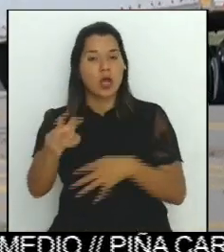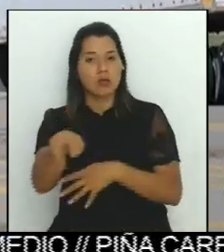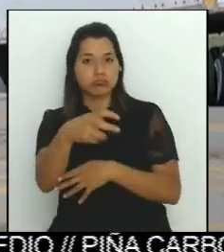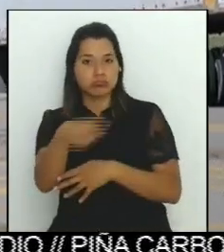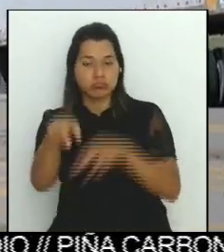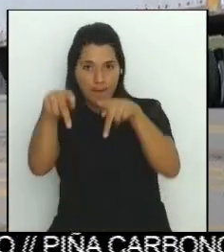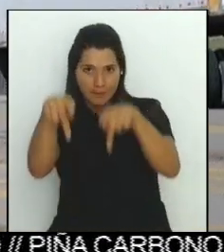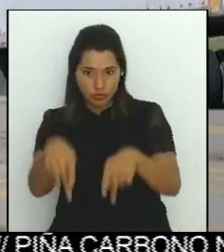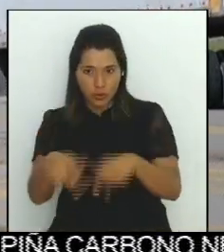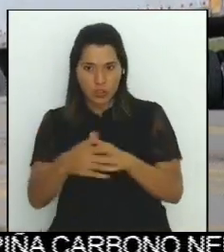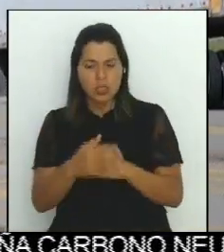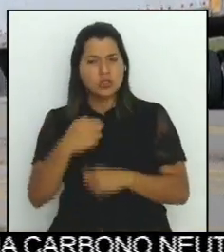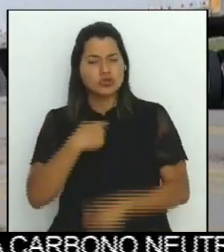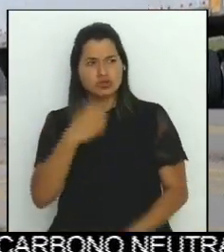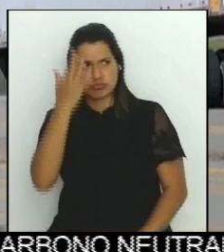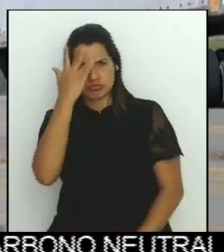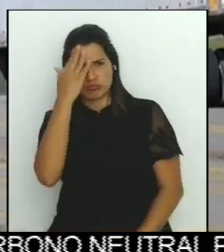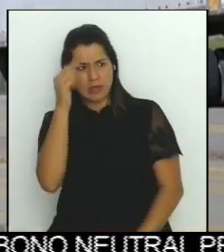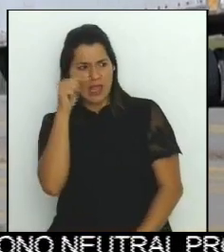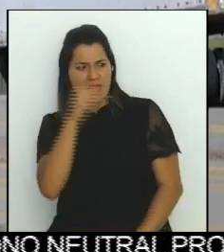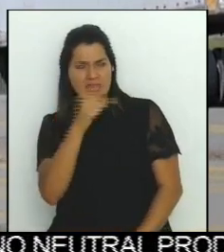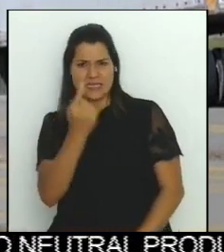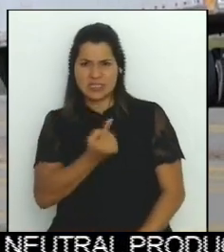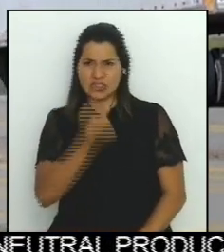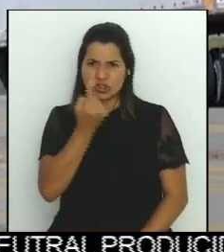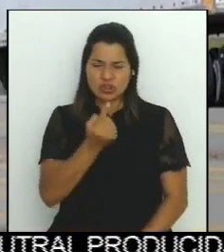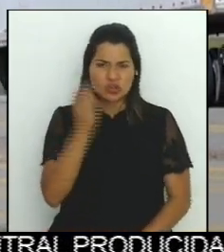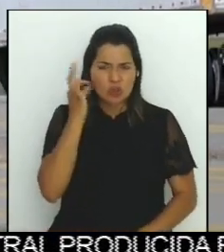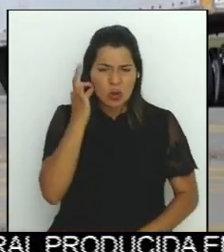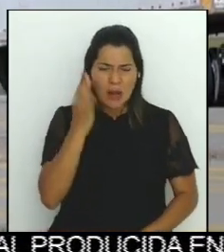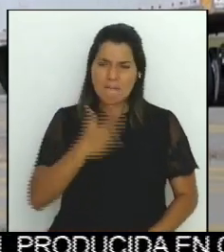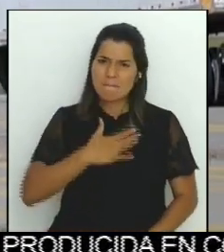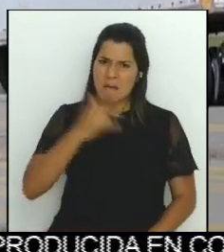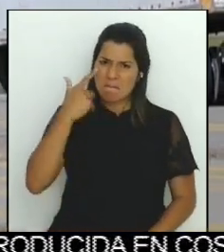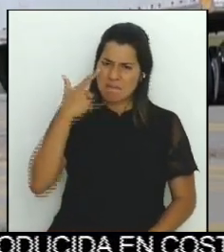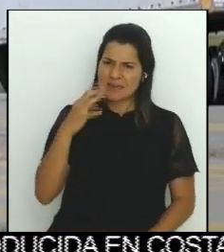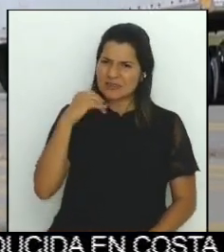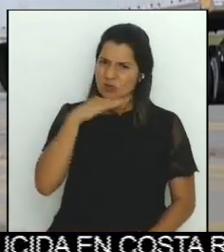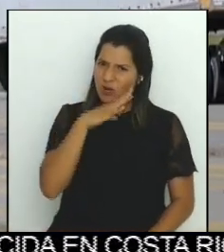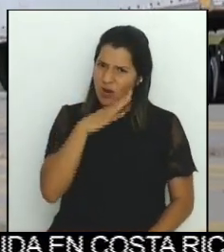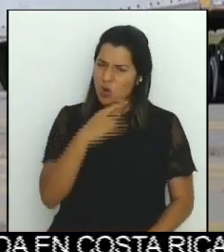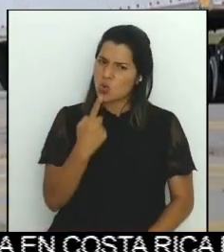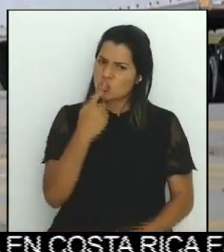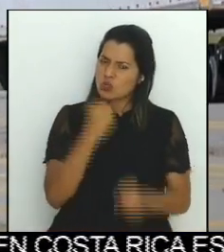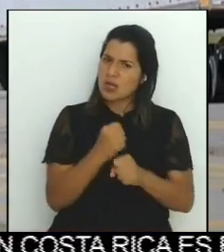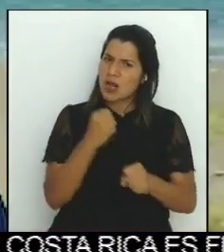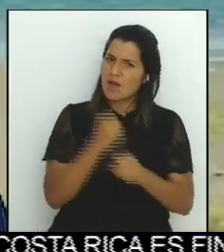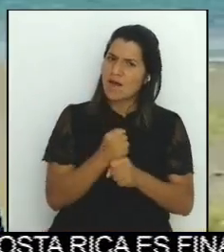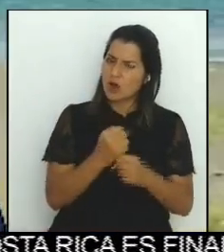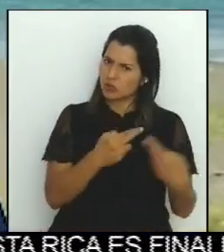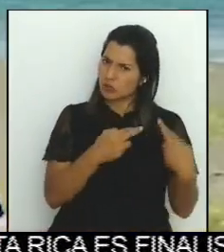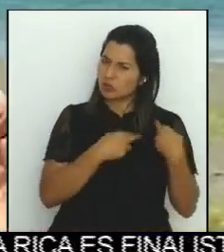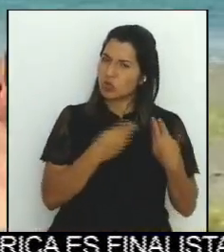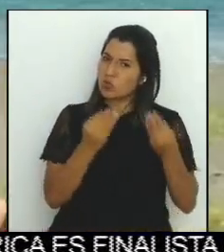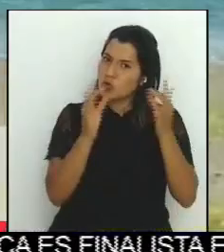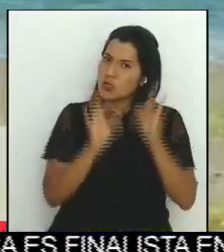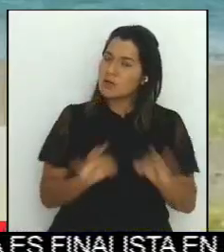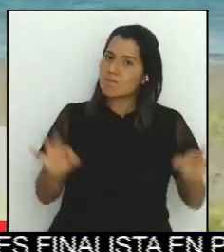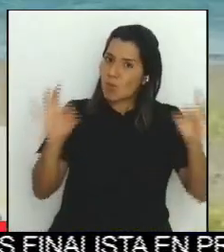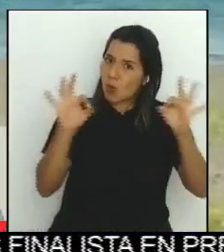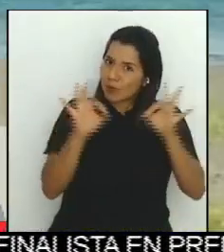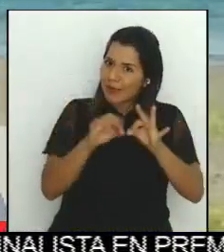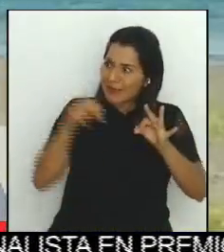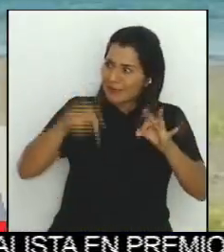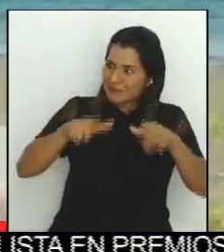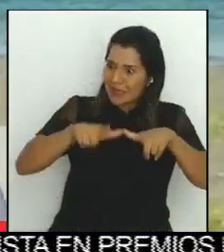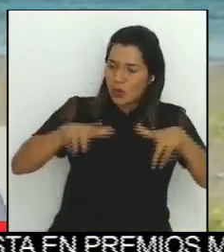y nos parece un poco extraño que con labores tan importantes en una zona tan amplia solamente se encuentre un